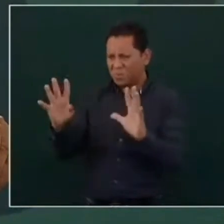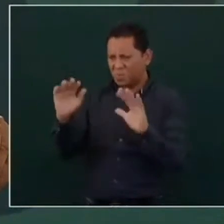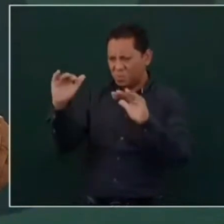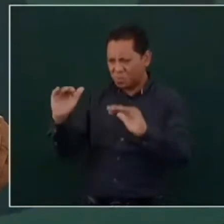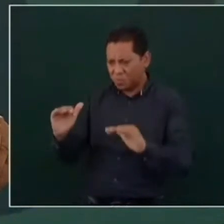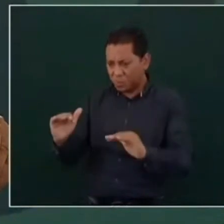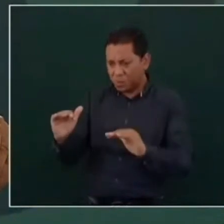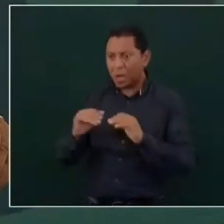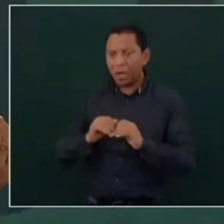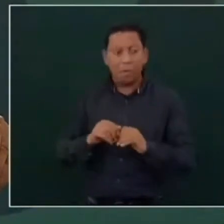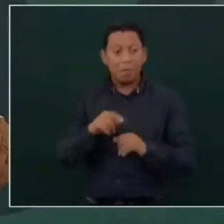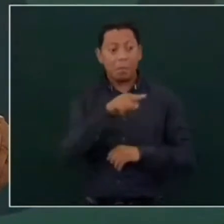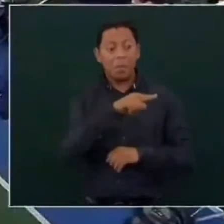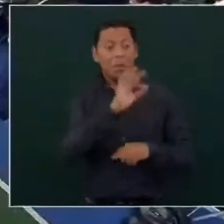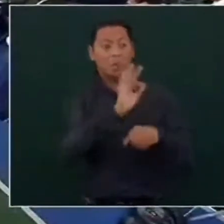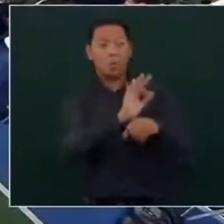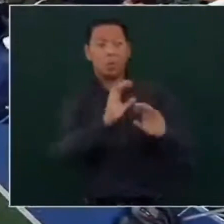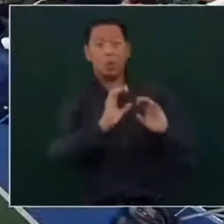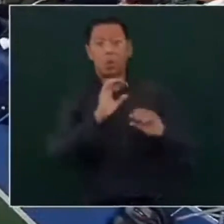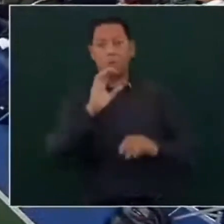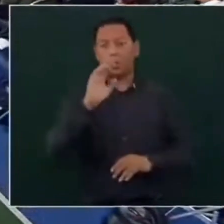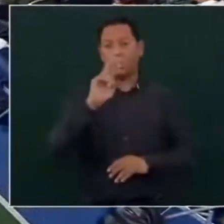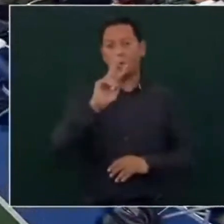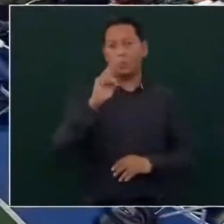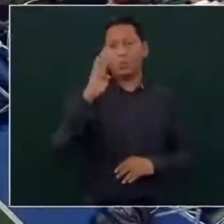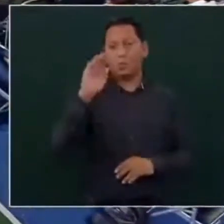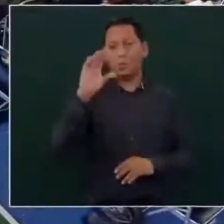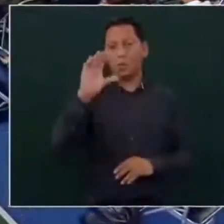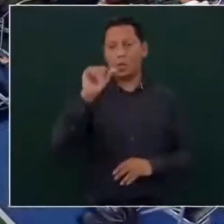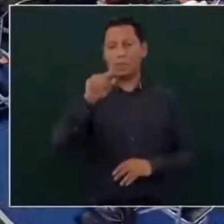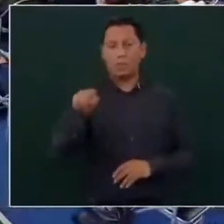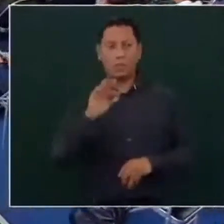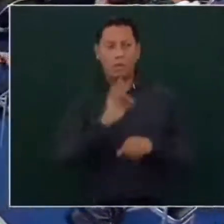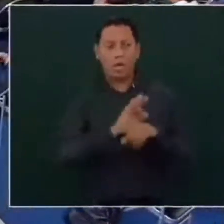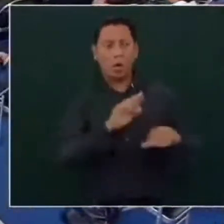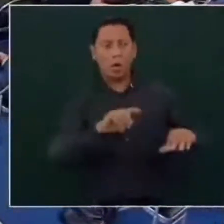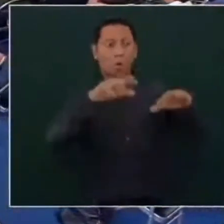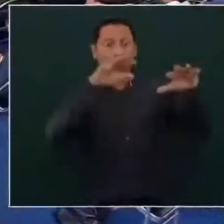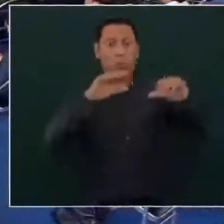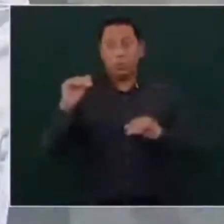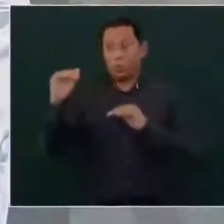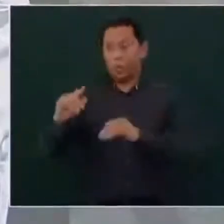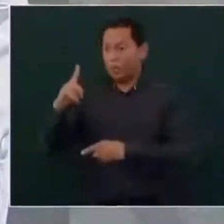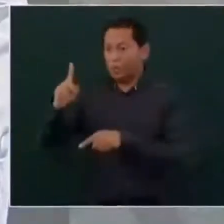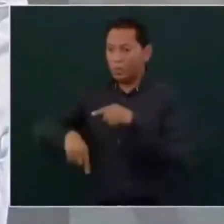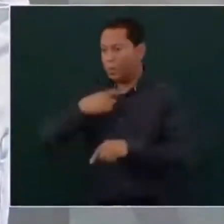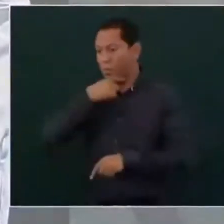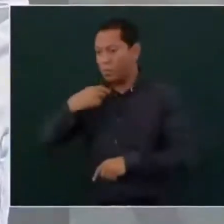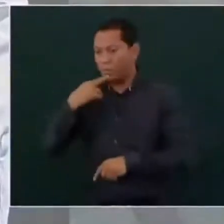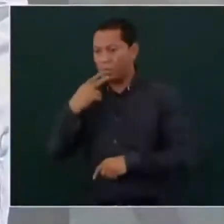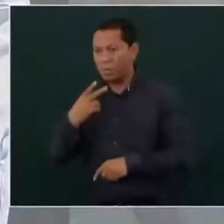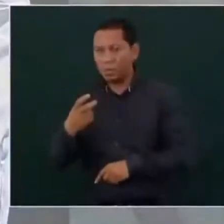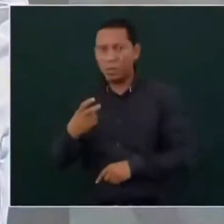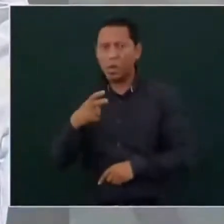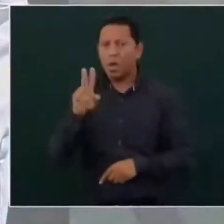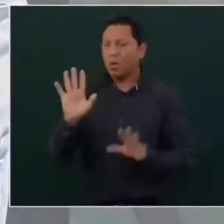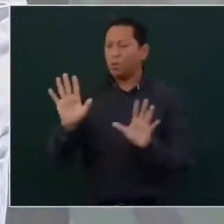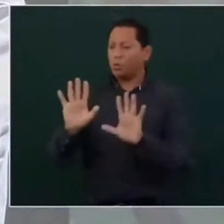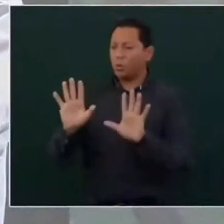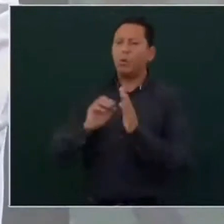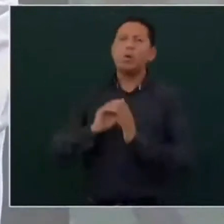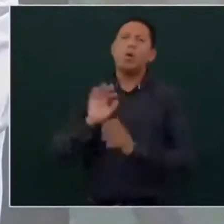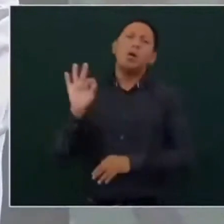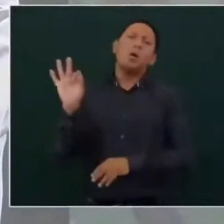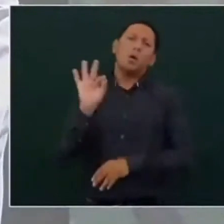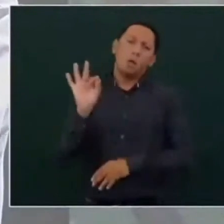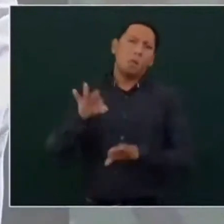Es muy posible que tenga que ver con el que se esté turbinando